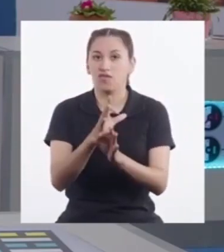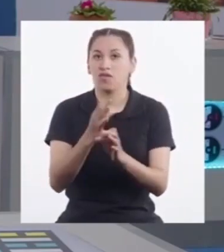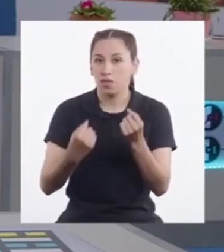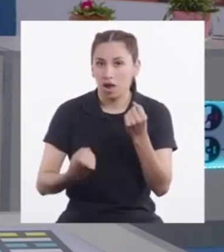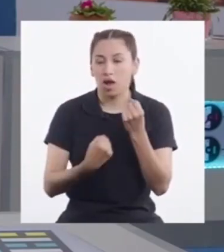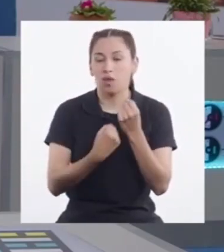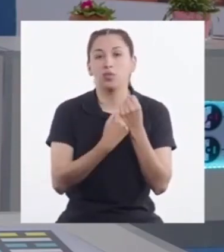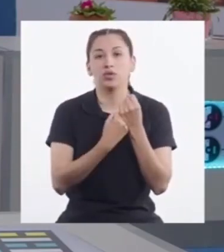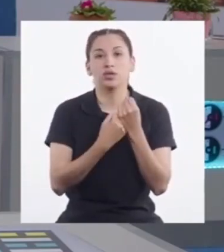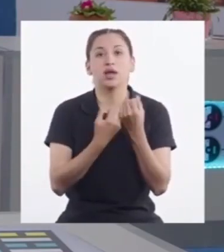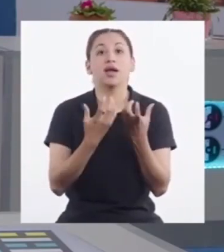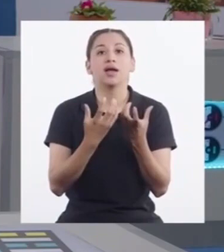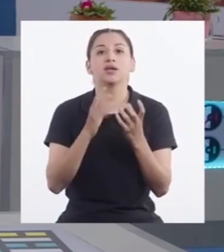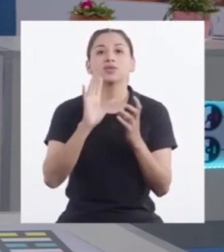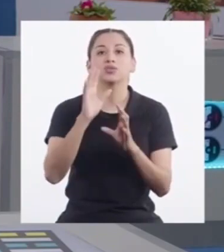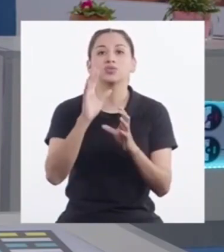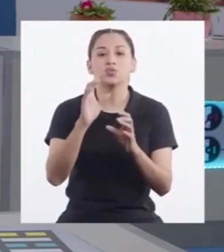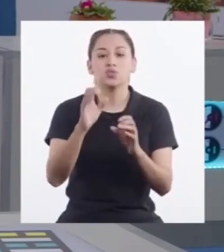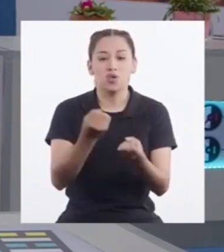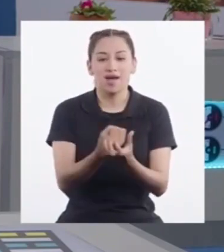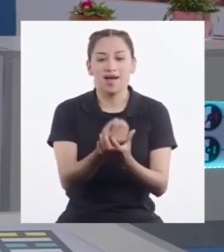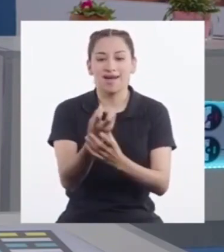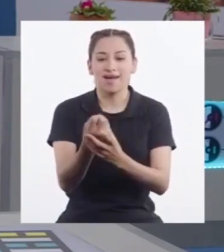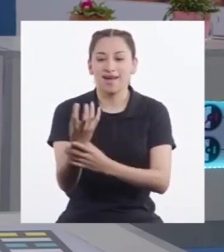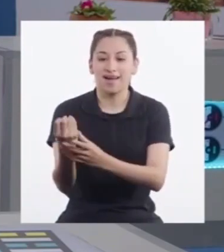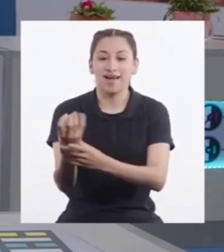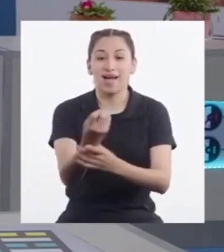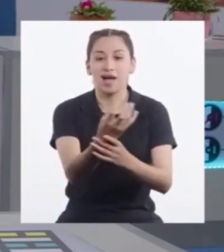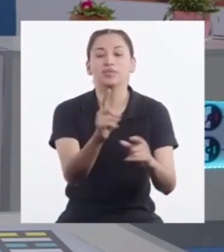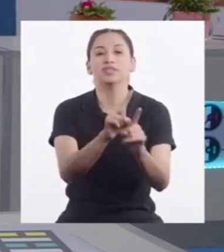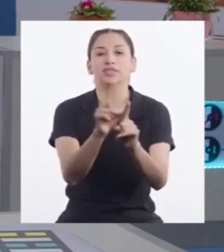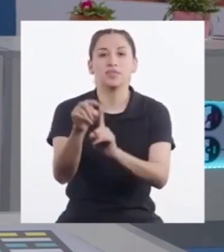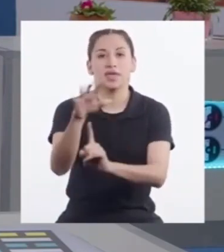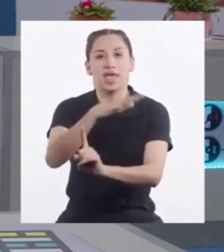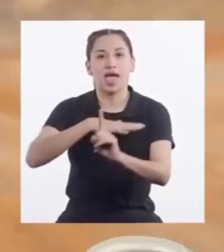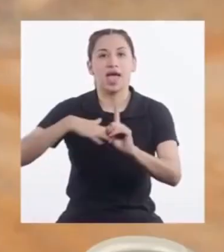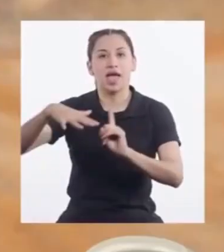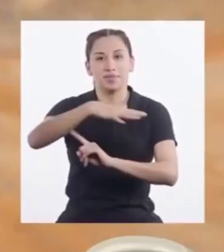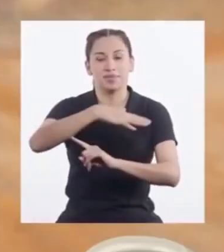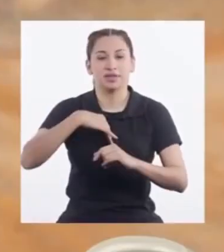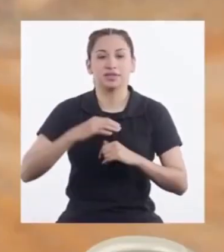una forma De contribuir A mejorar Sus cultivos Y al ambiente